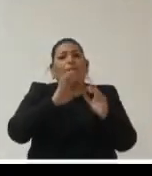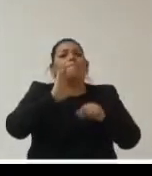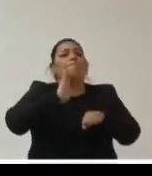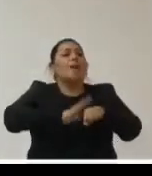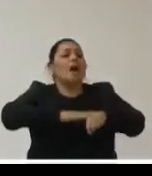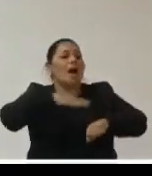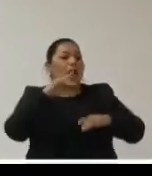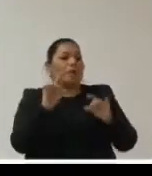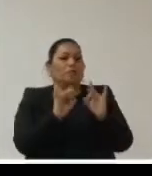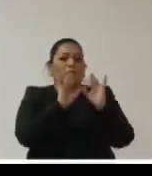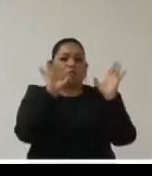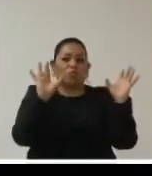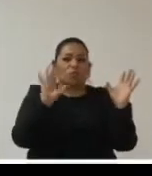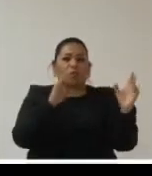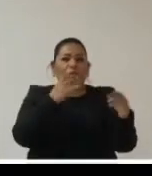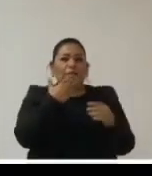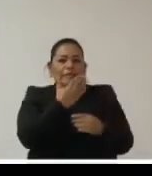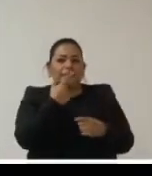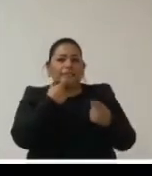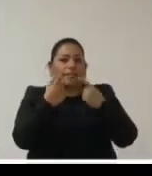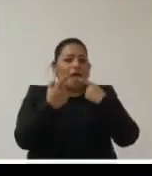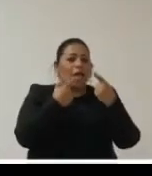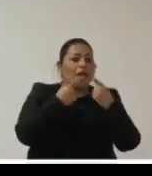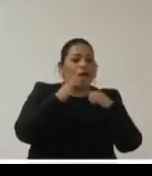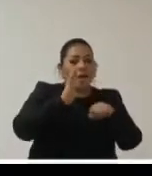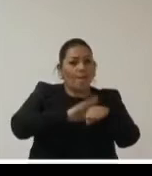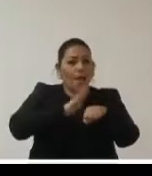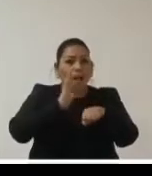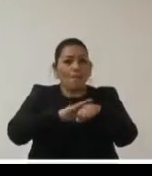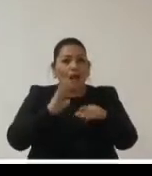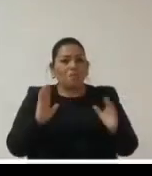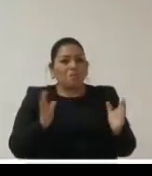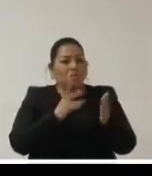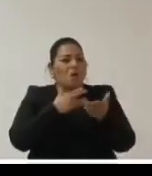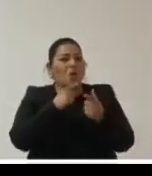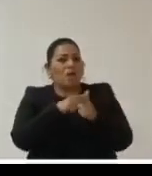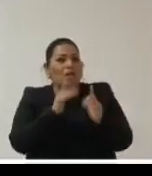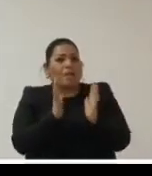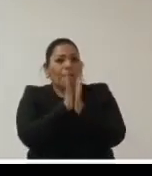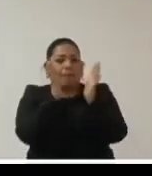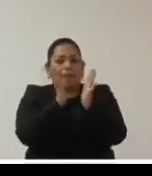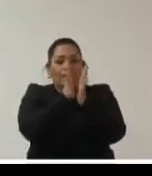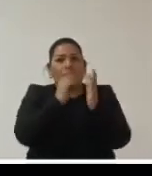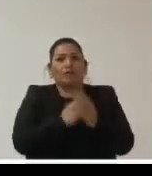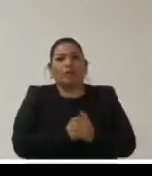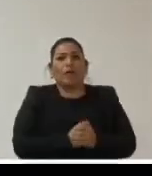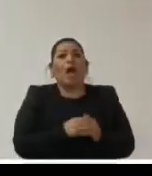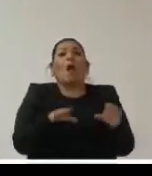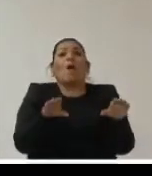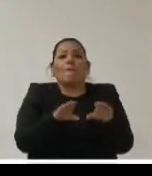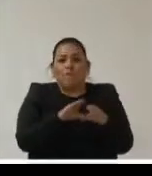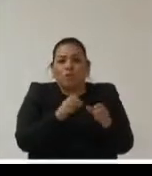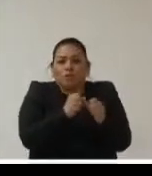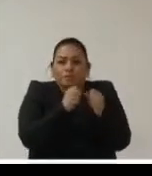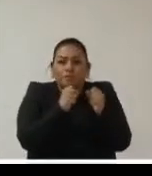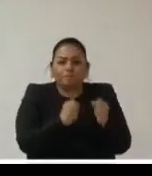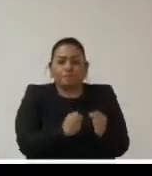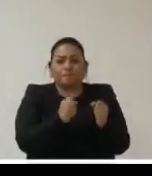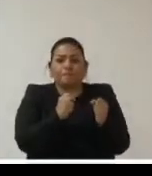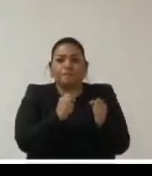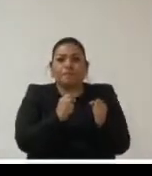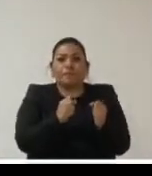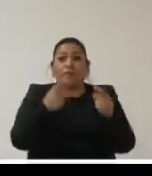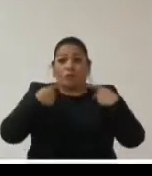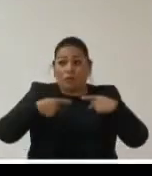transparentes canales efectivos de comunicación que motiven su participación así como que se les asegure a la